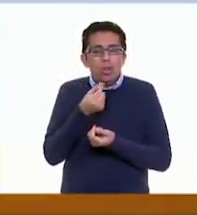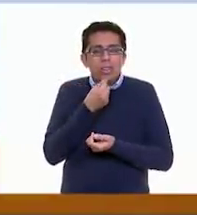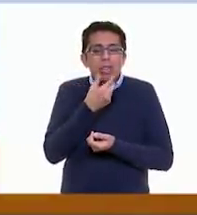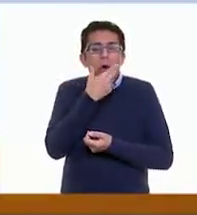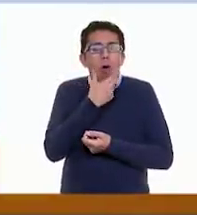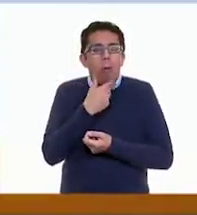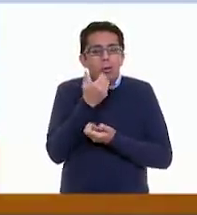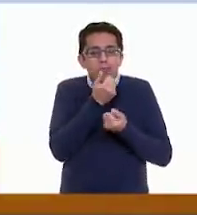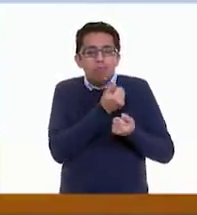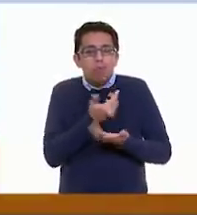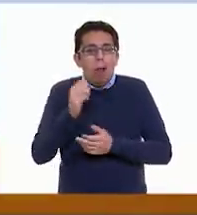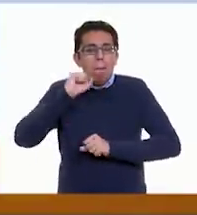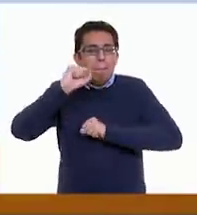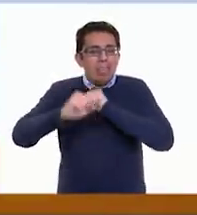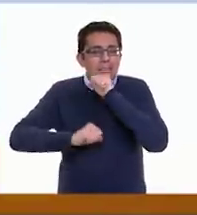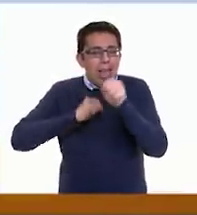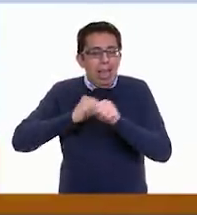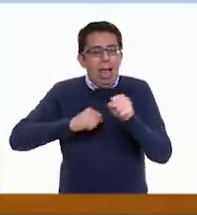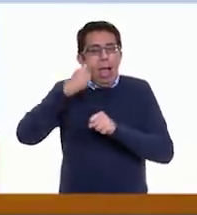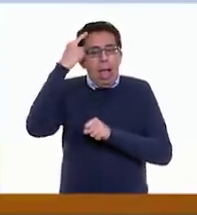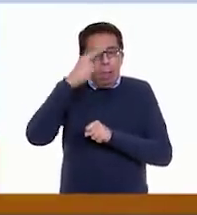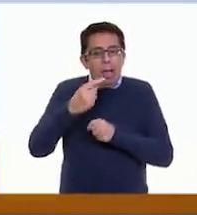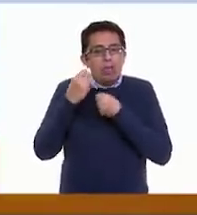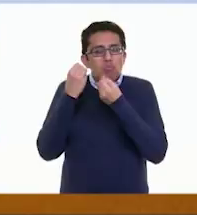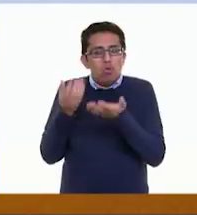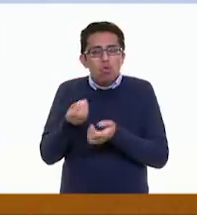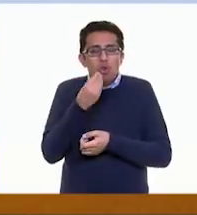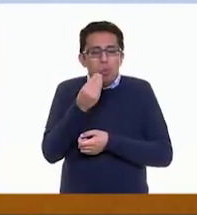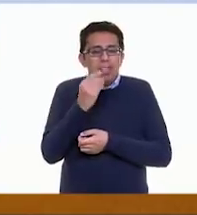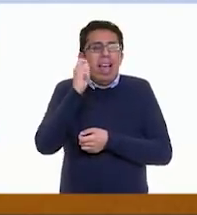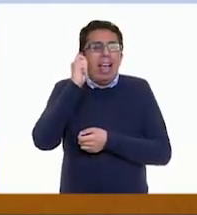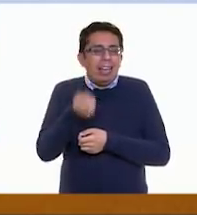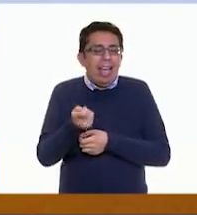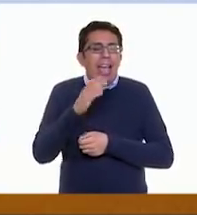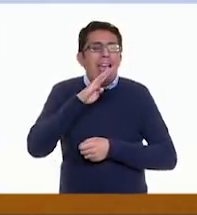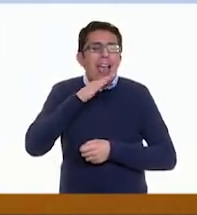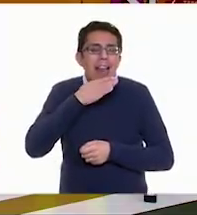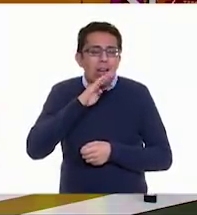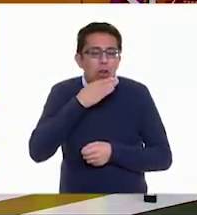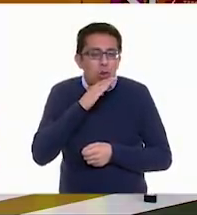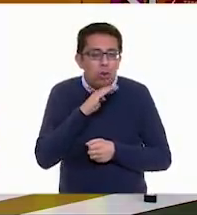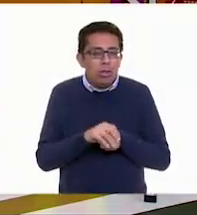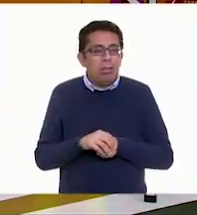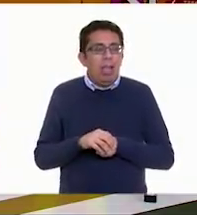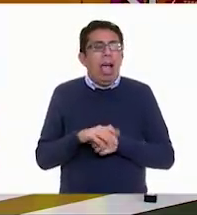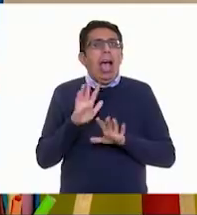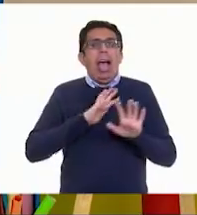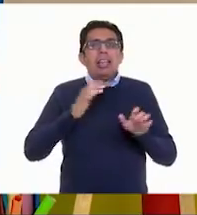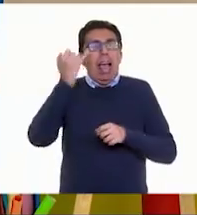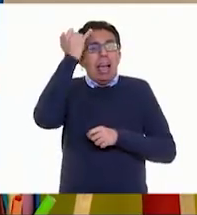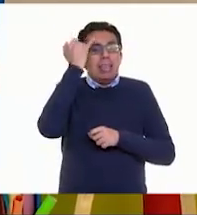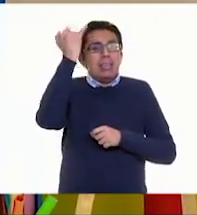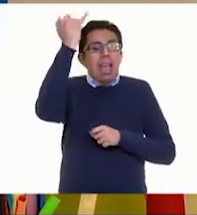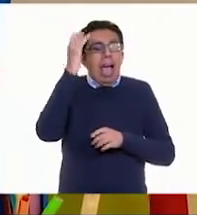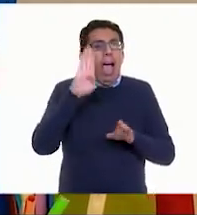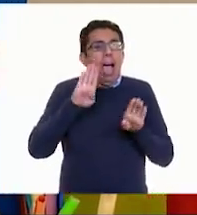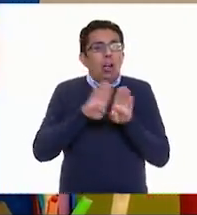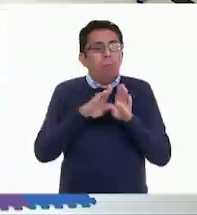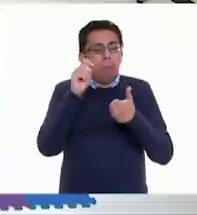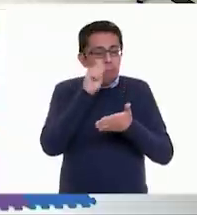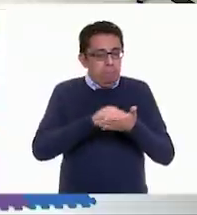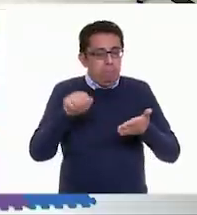niño lo llevan en su bicla para que coma elotes. Ah, y creo que ya se me ocurrió cómo lo voy a escribir.